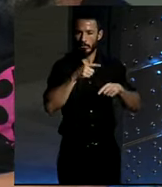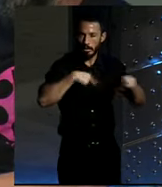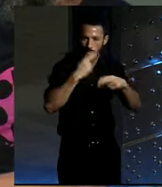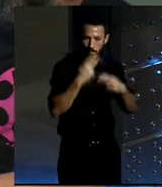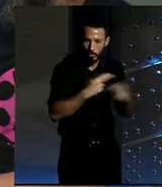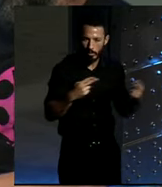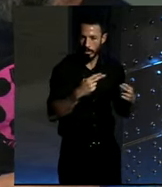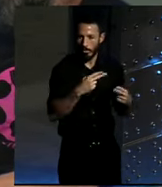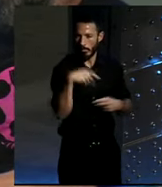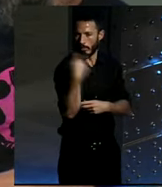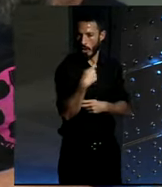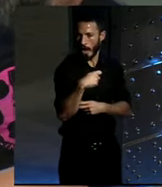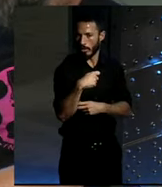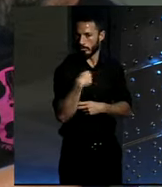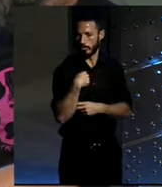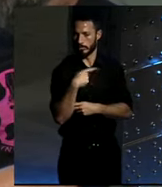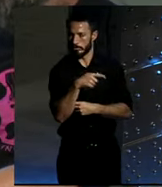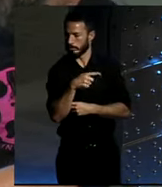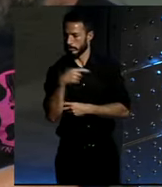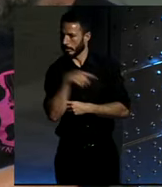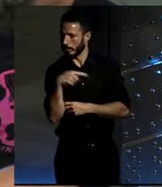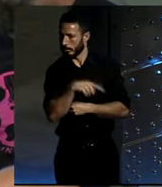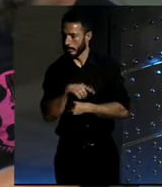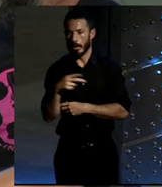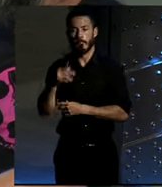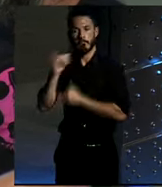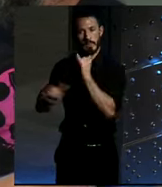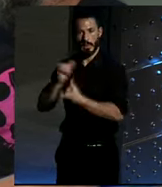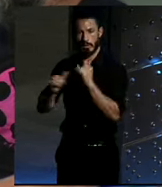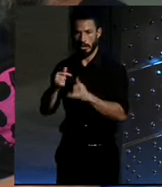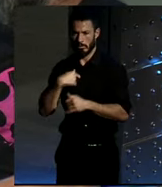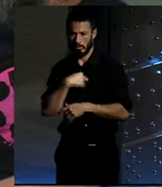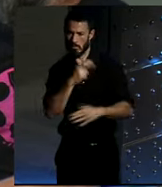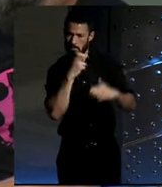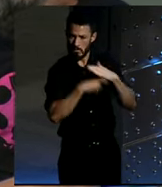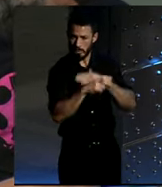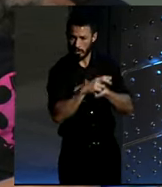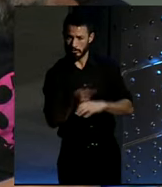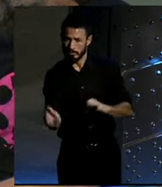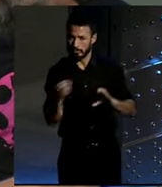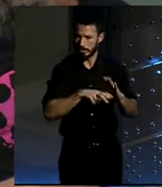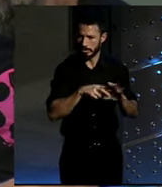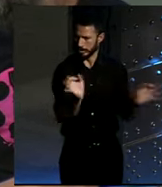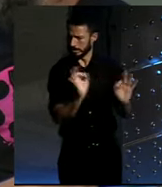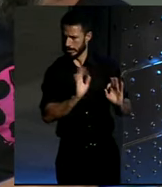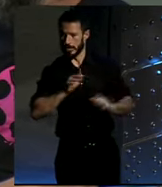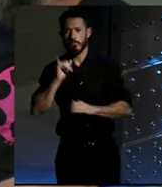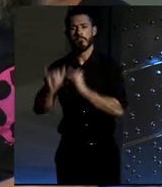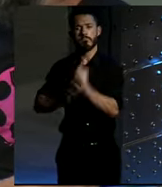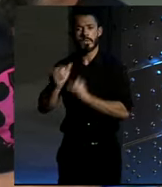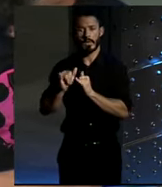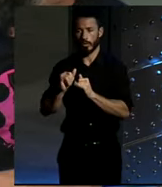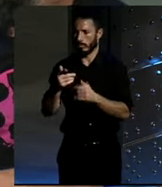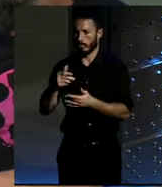subió de precio el doble, parecía que no había pasado nada. Entonces, en ese momento decidí no coger ni el metro. Yo no concibo la ciudad sin